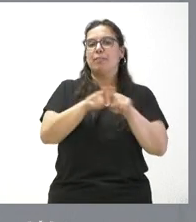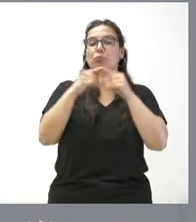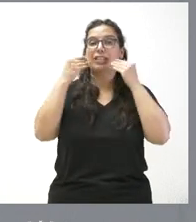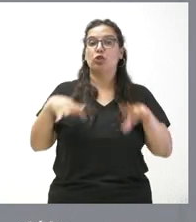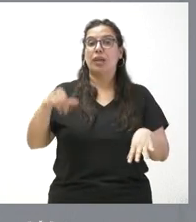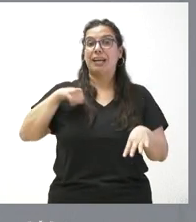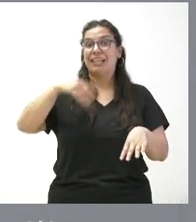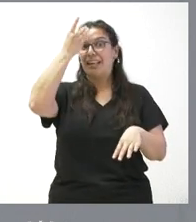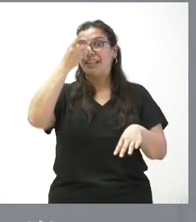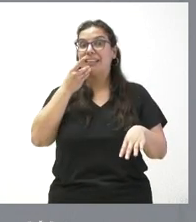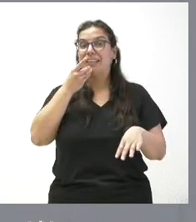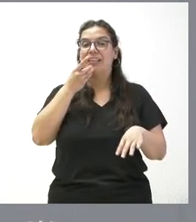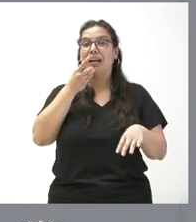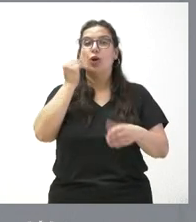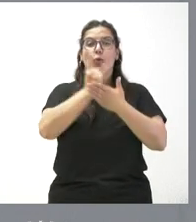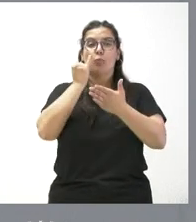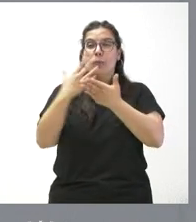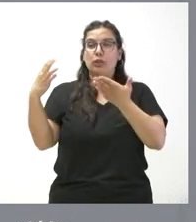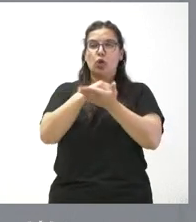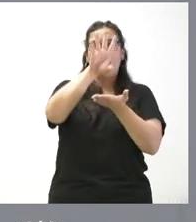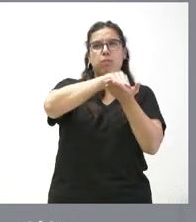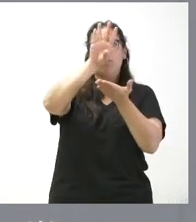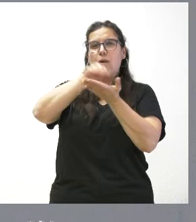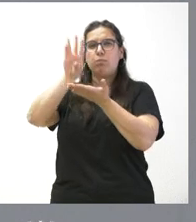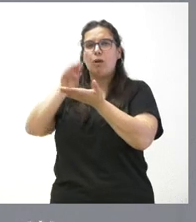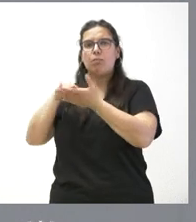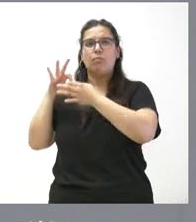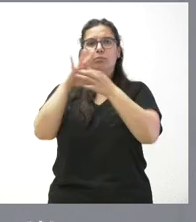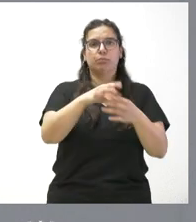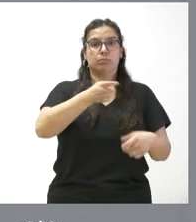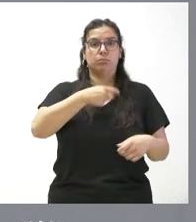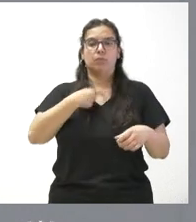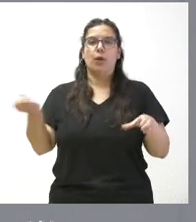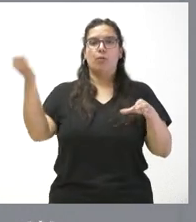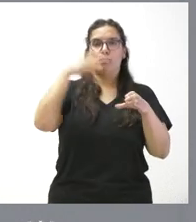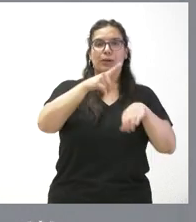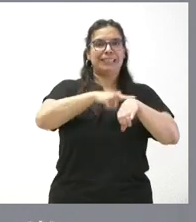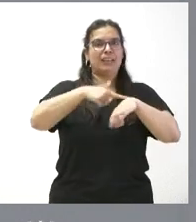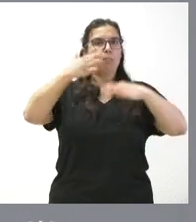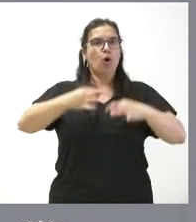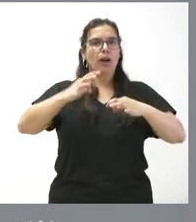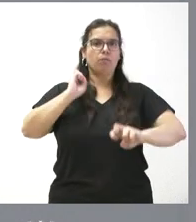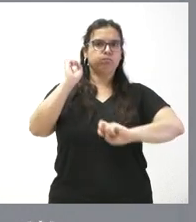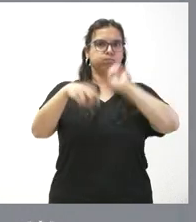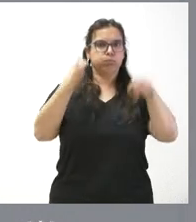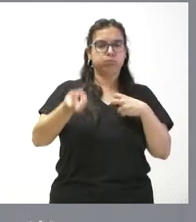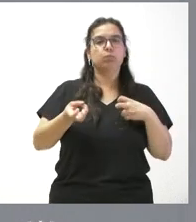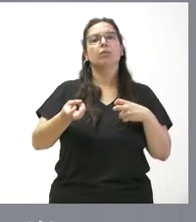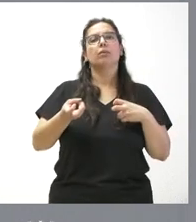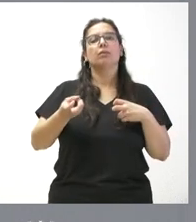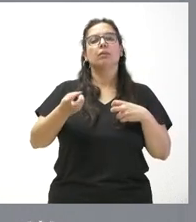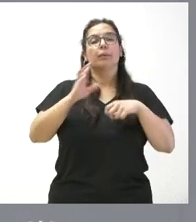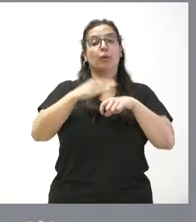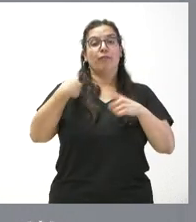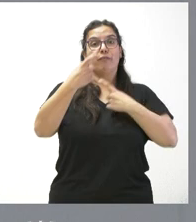digital de todas las pruebas diagnósticas de electrocardiografía que se realizan en tiempo real, poniendo esta información a